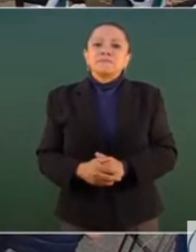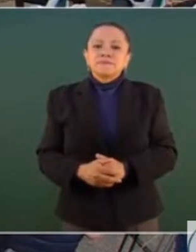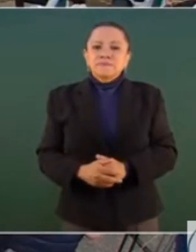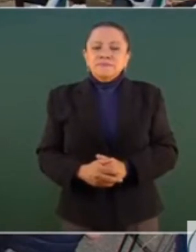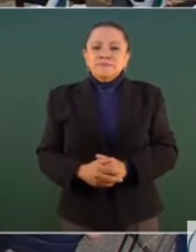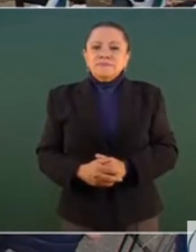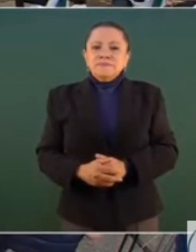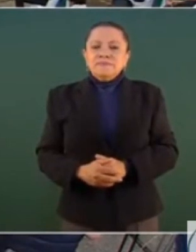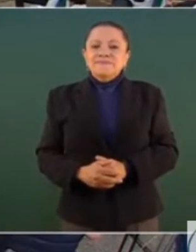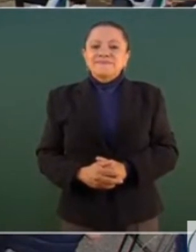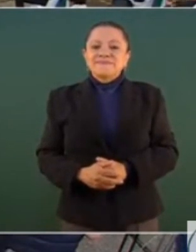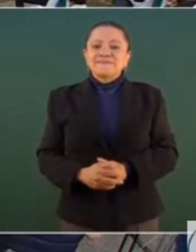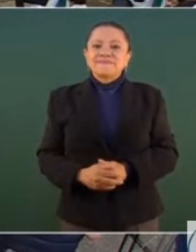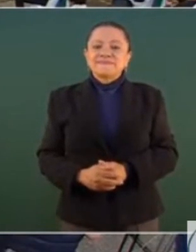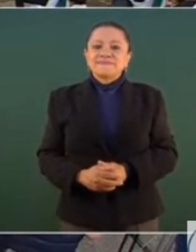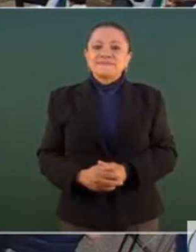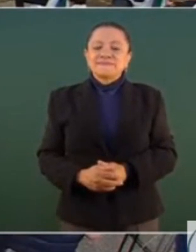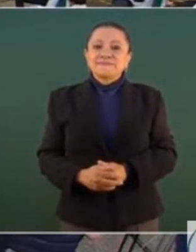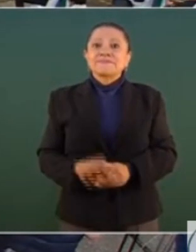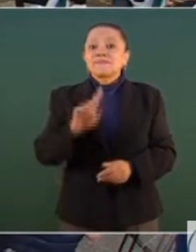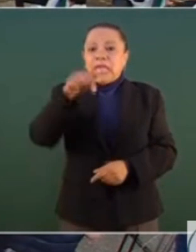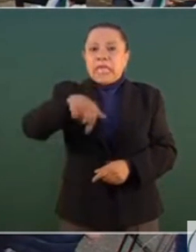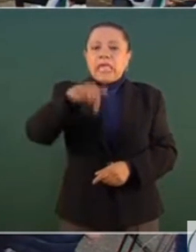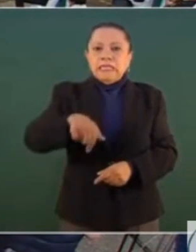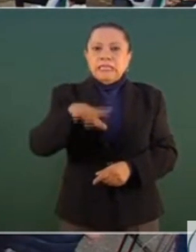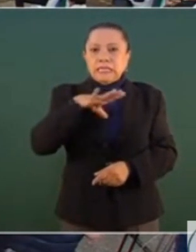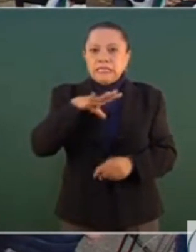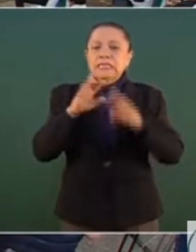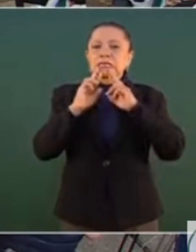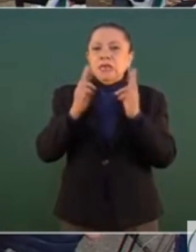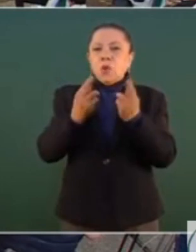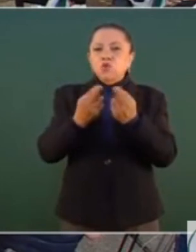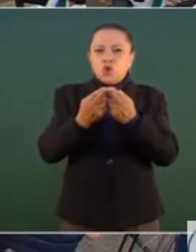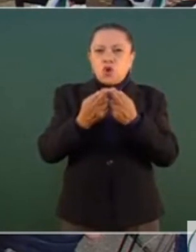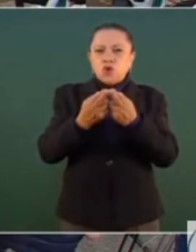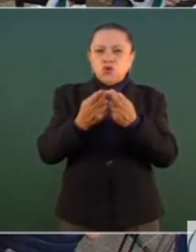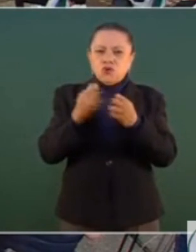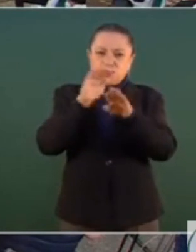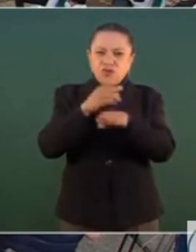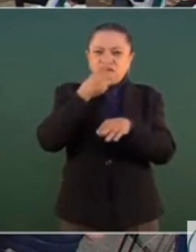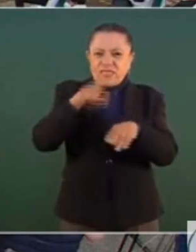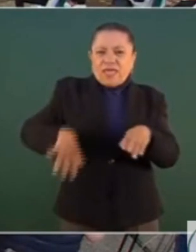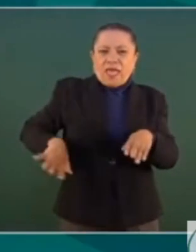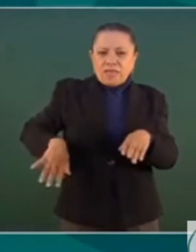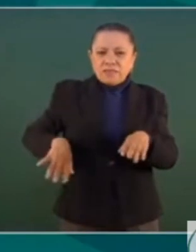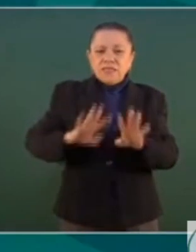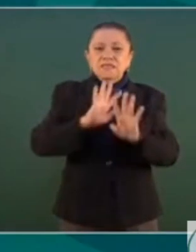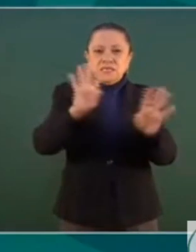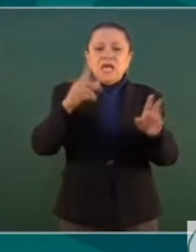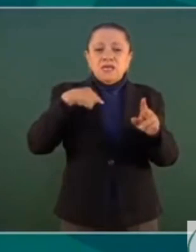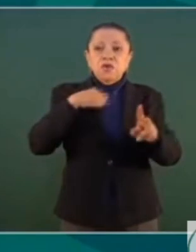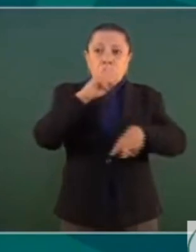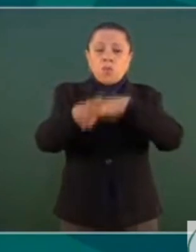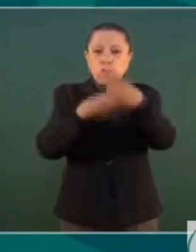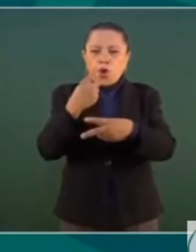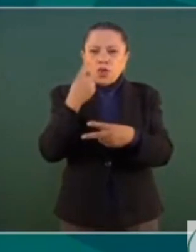voy a tener una reunión aquí a la que hice referencia y voy a pasar a supervisar